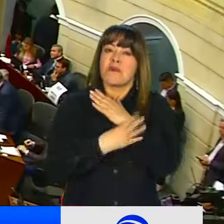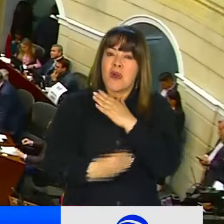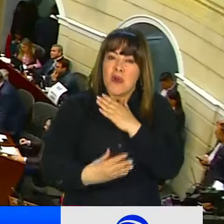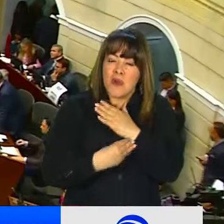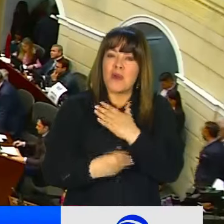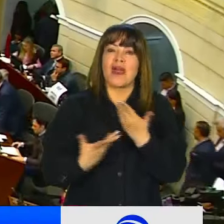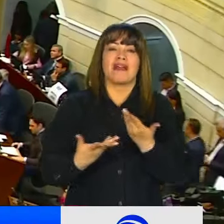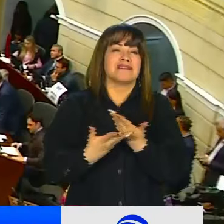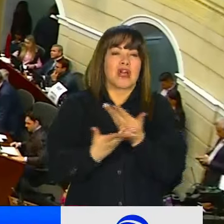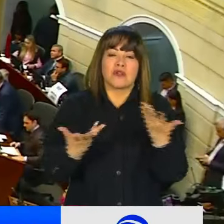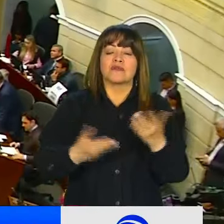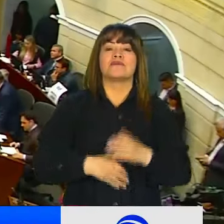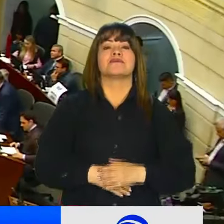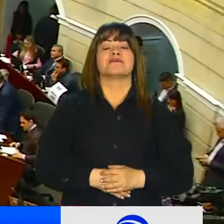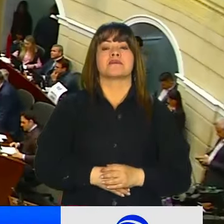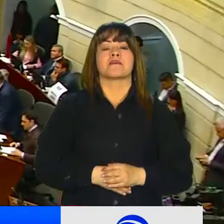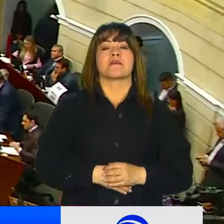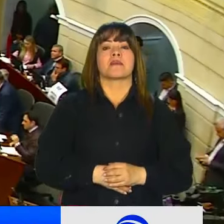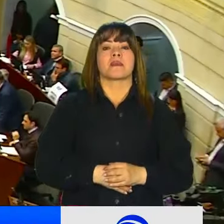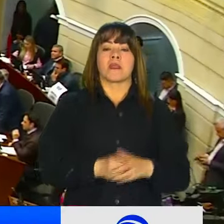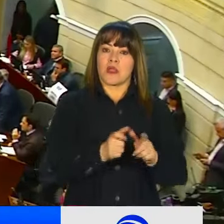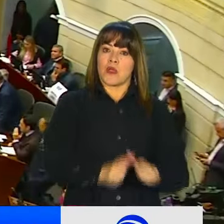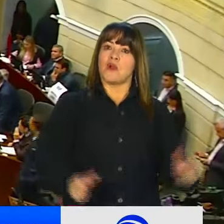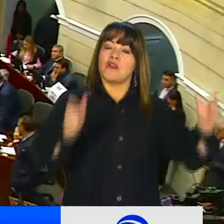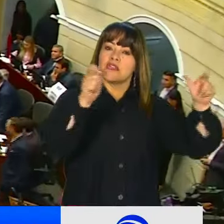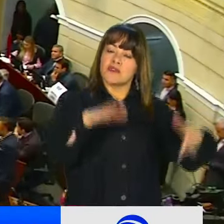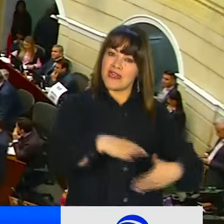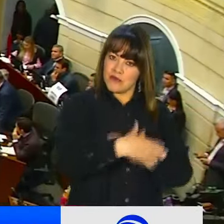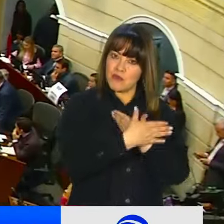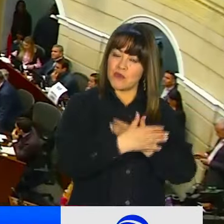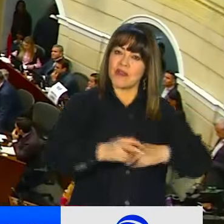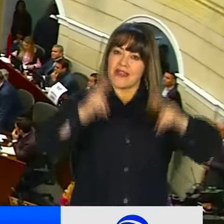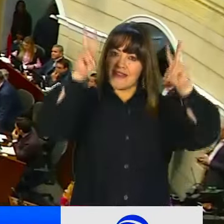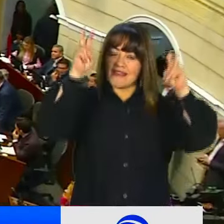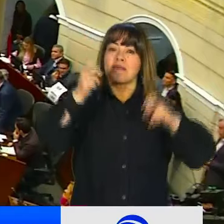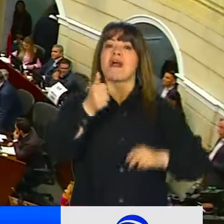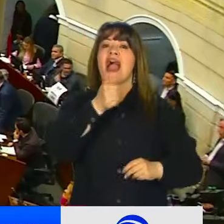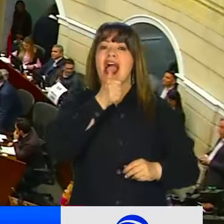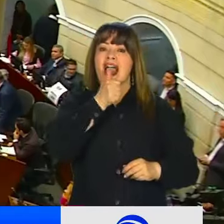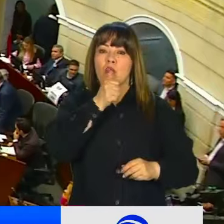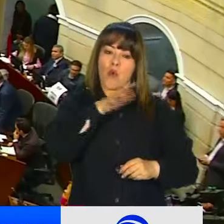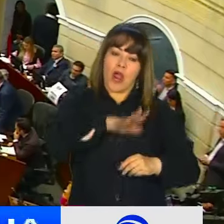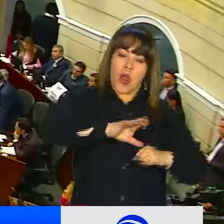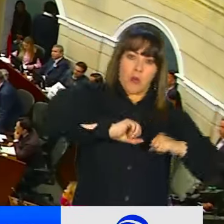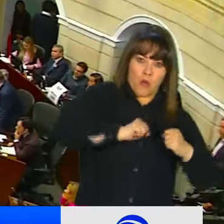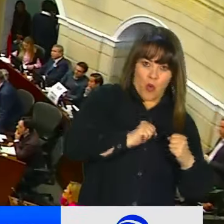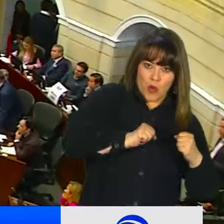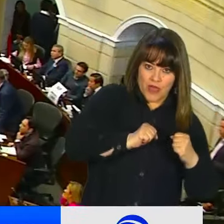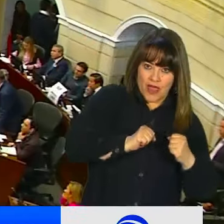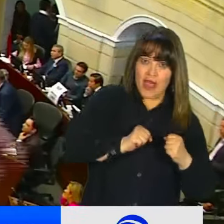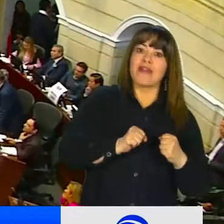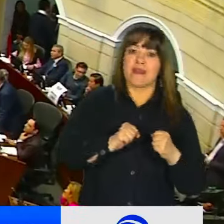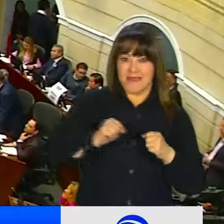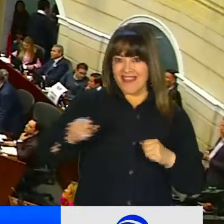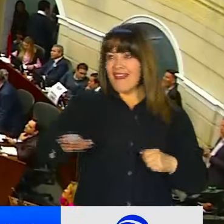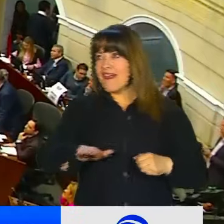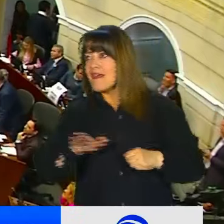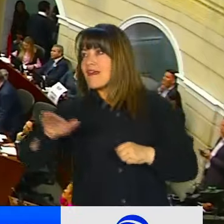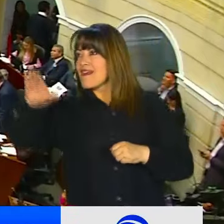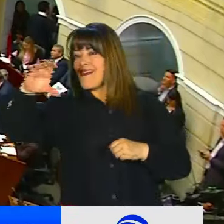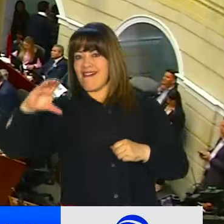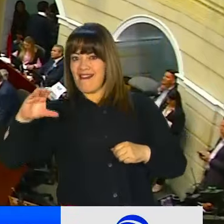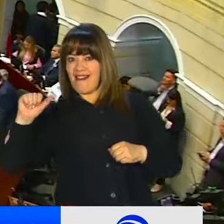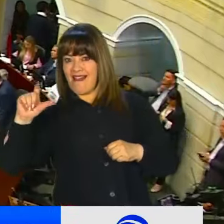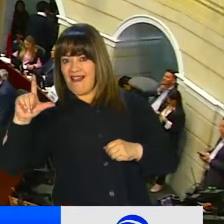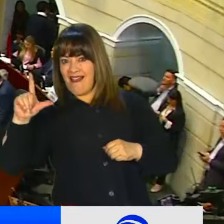En otras noticias aquí en el Congreso de la República, el tema del agua, tanto en Bogotá como en la Calera, sigue en el debate